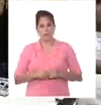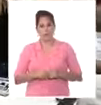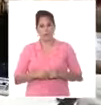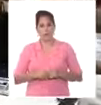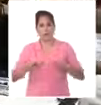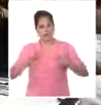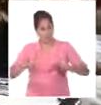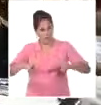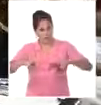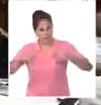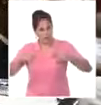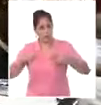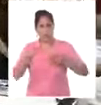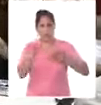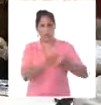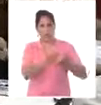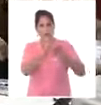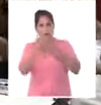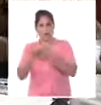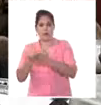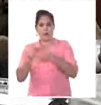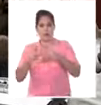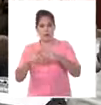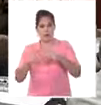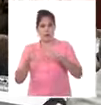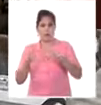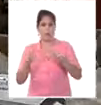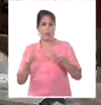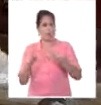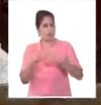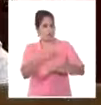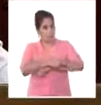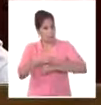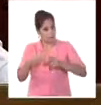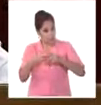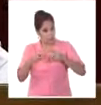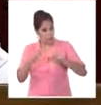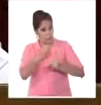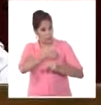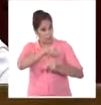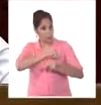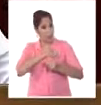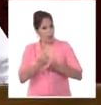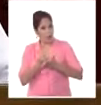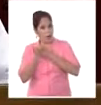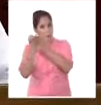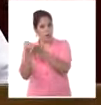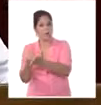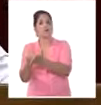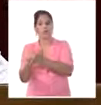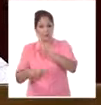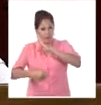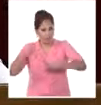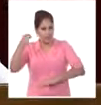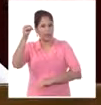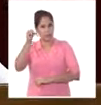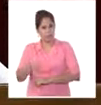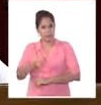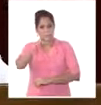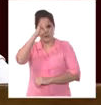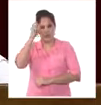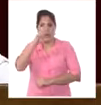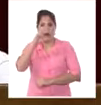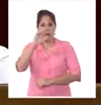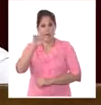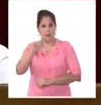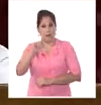Reiteramos nuestra solidaridad con Nicaragua sandinista, con su pueblo y con el presidente comandante Daniel Ortega